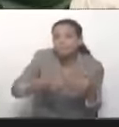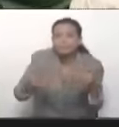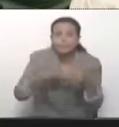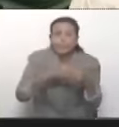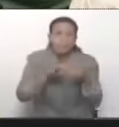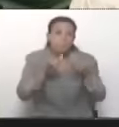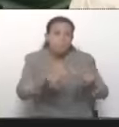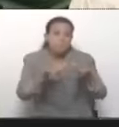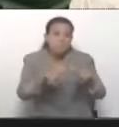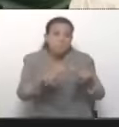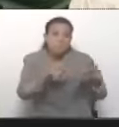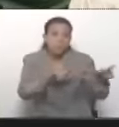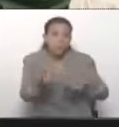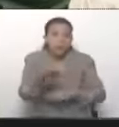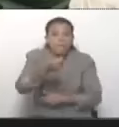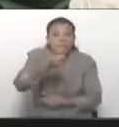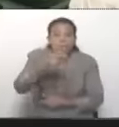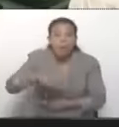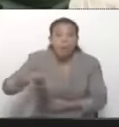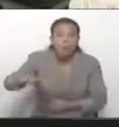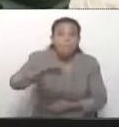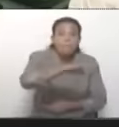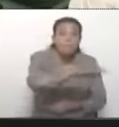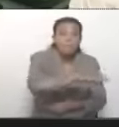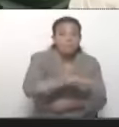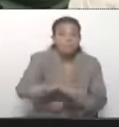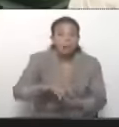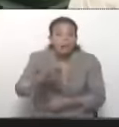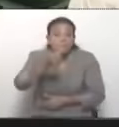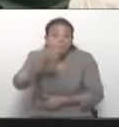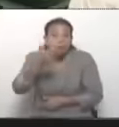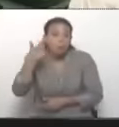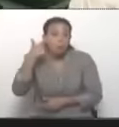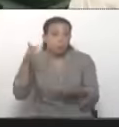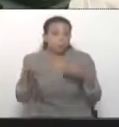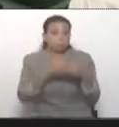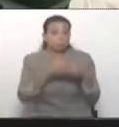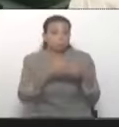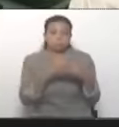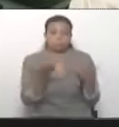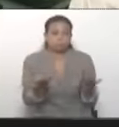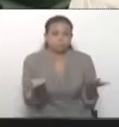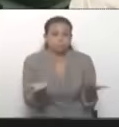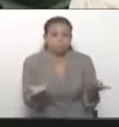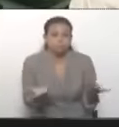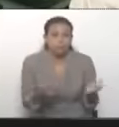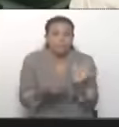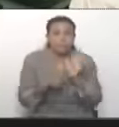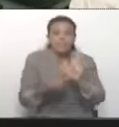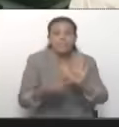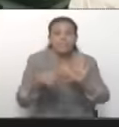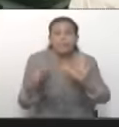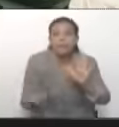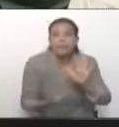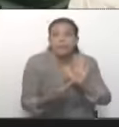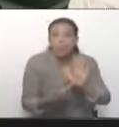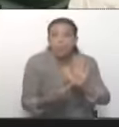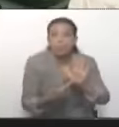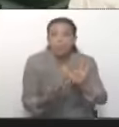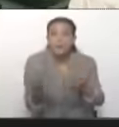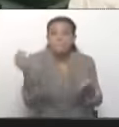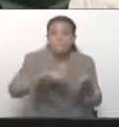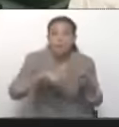ellos, que ya de por sí eran pocos. Sin embargo, los nuclearon para presentar más